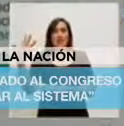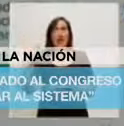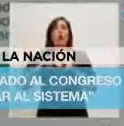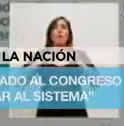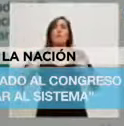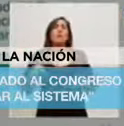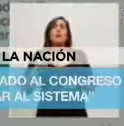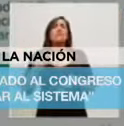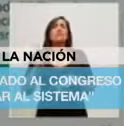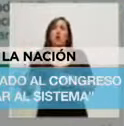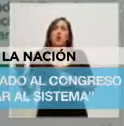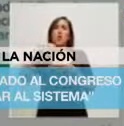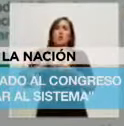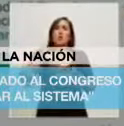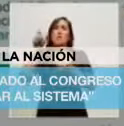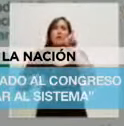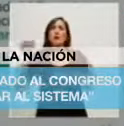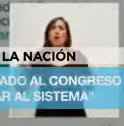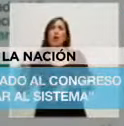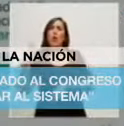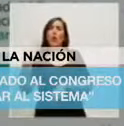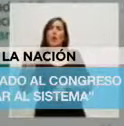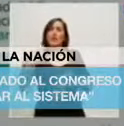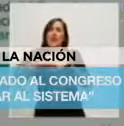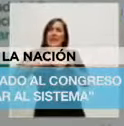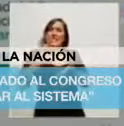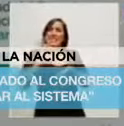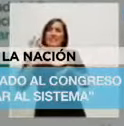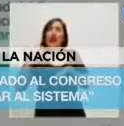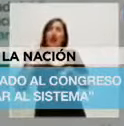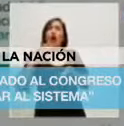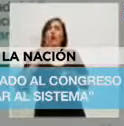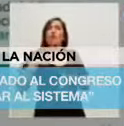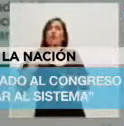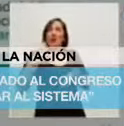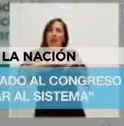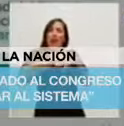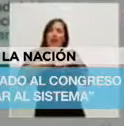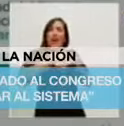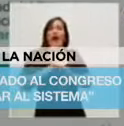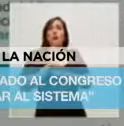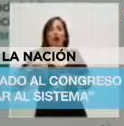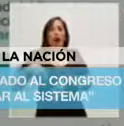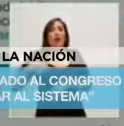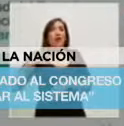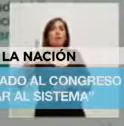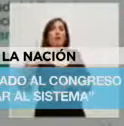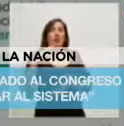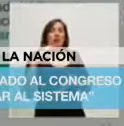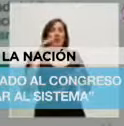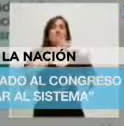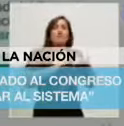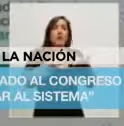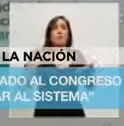inclusión jubilatoria y ahora en el 2014 estamos lanzando esto, 3